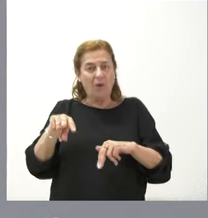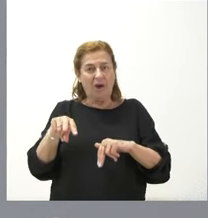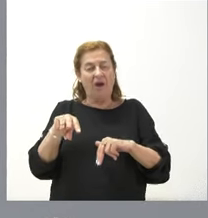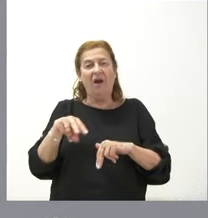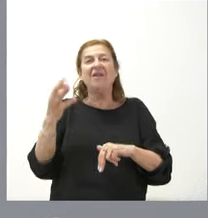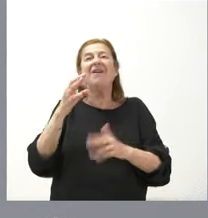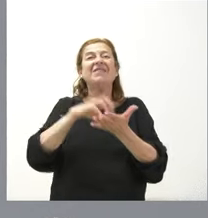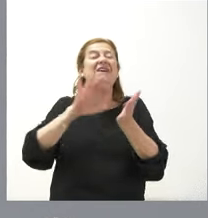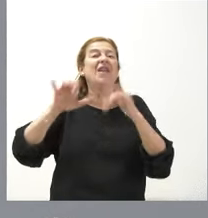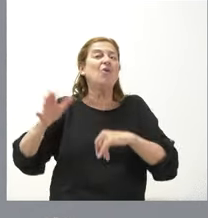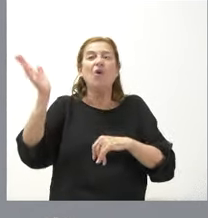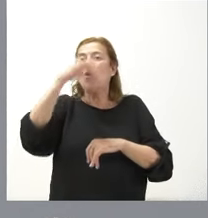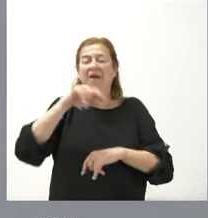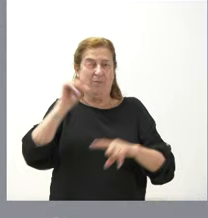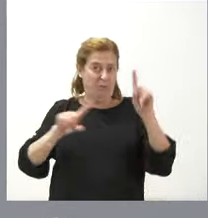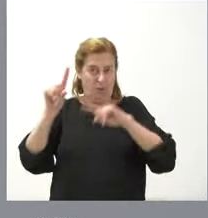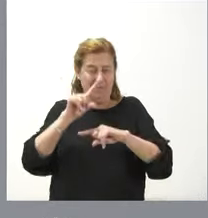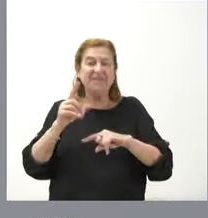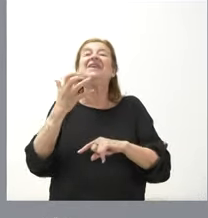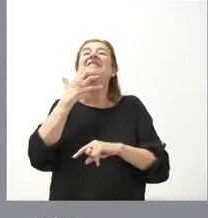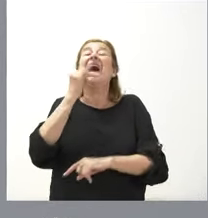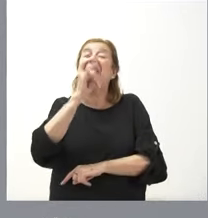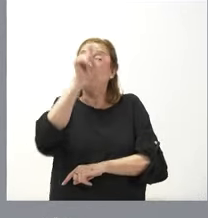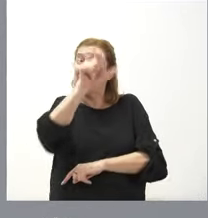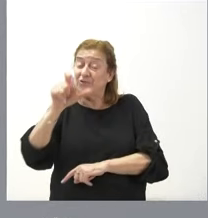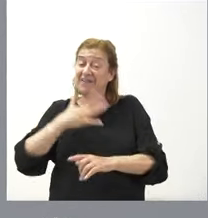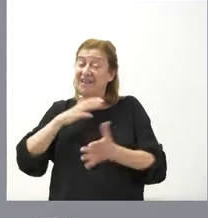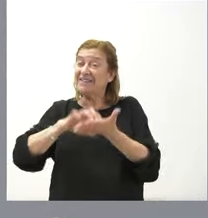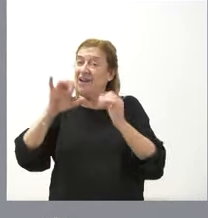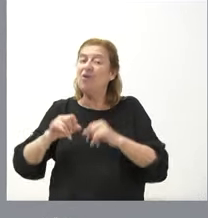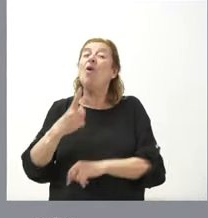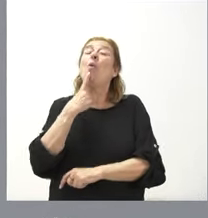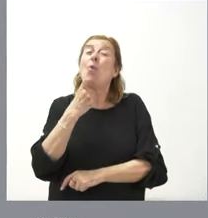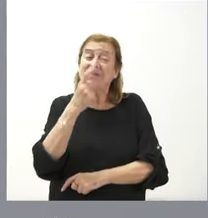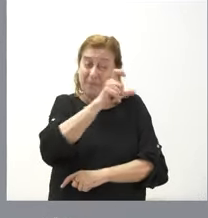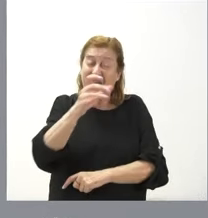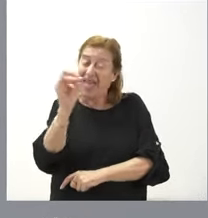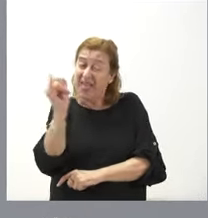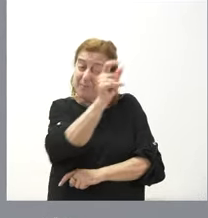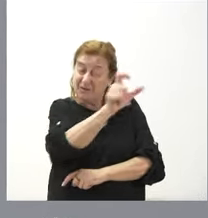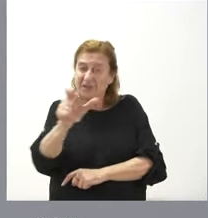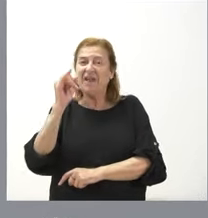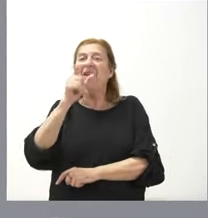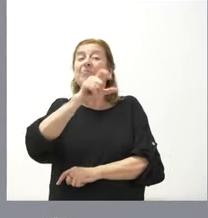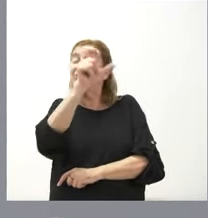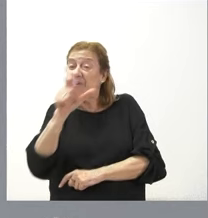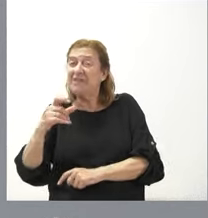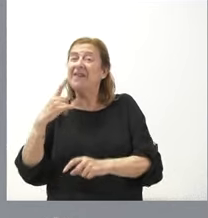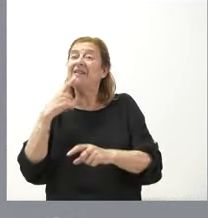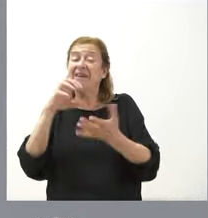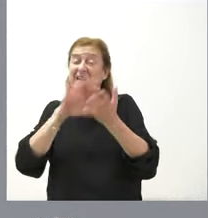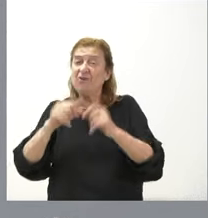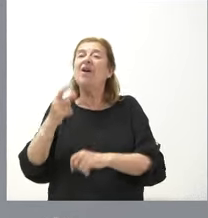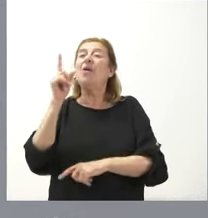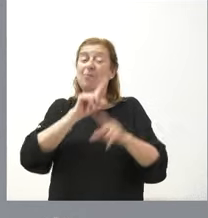que Castilla y León no tiene problemas si hay personas de Castilla y León que tienen dificultades y hay personas de Castilla y León que efectivamente tienen